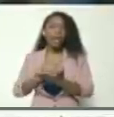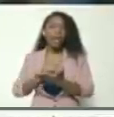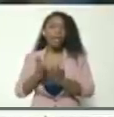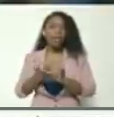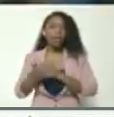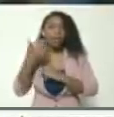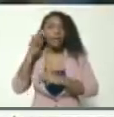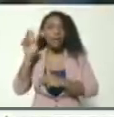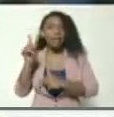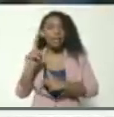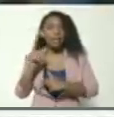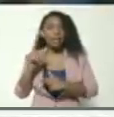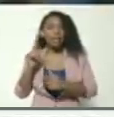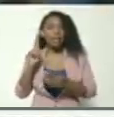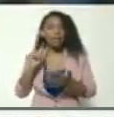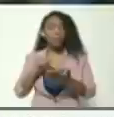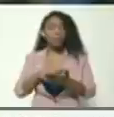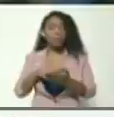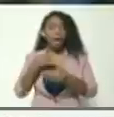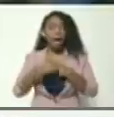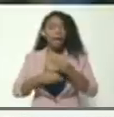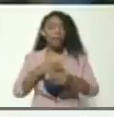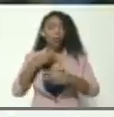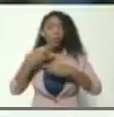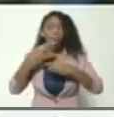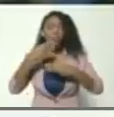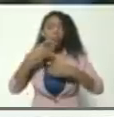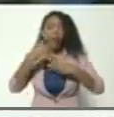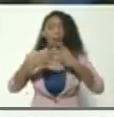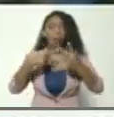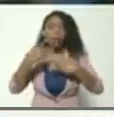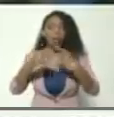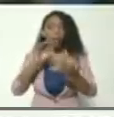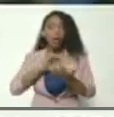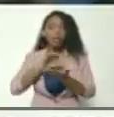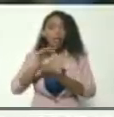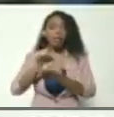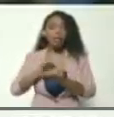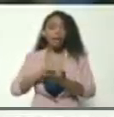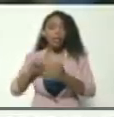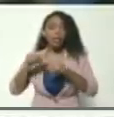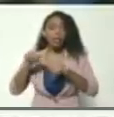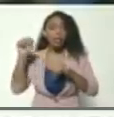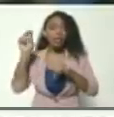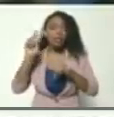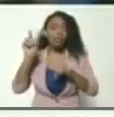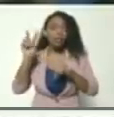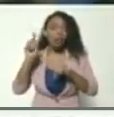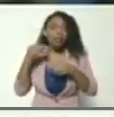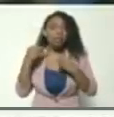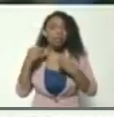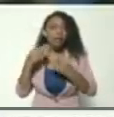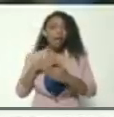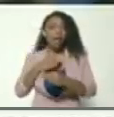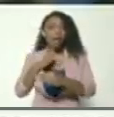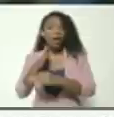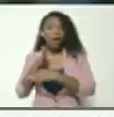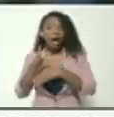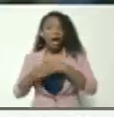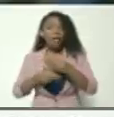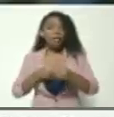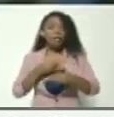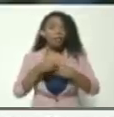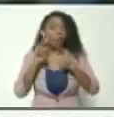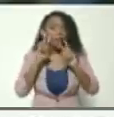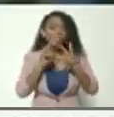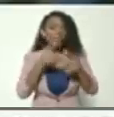porque además se ha apuntalado como una política y como una estrategia desde Venezuela para ir consolidando todo lo que